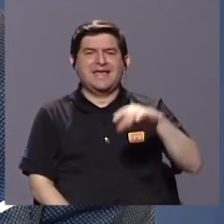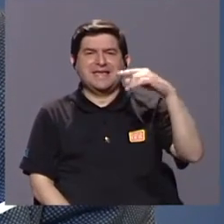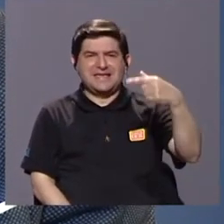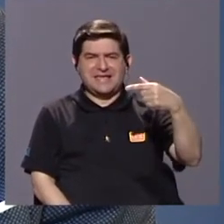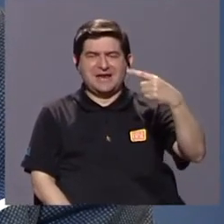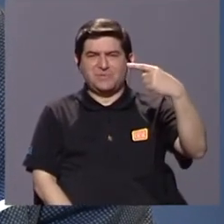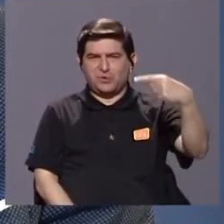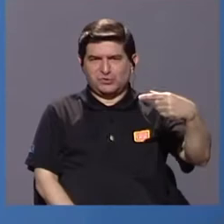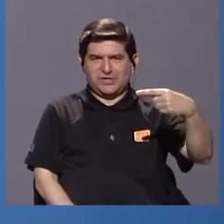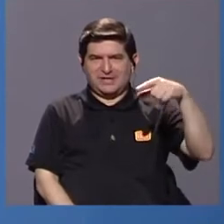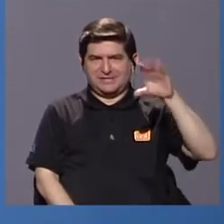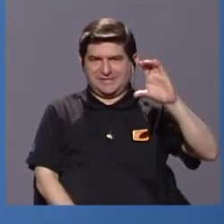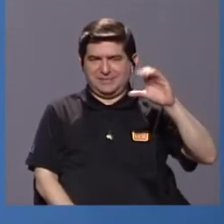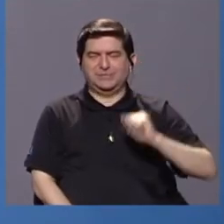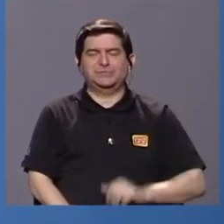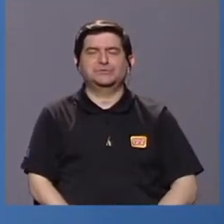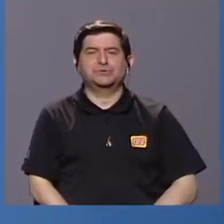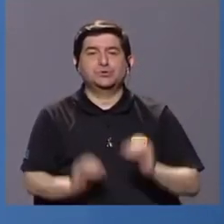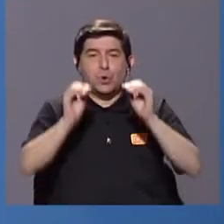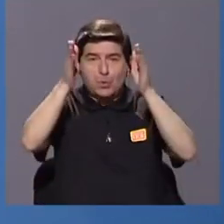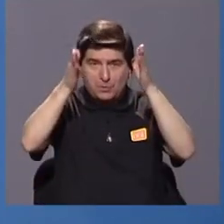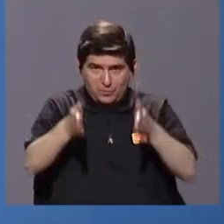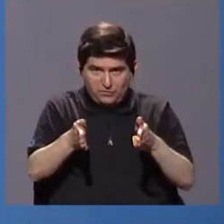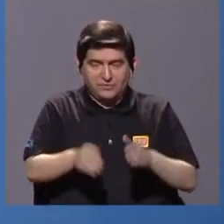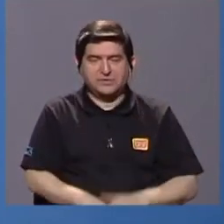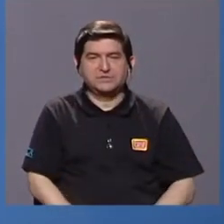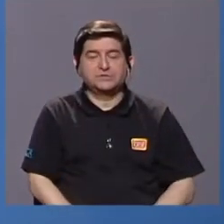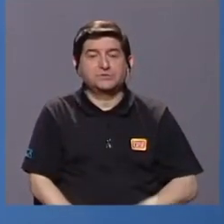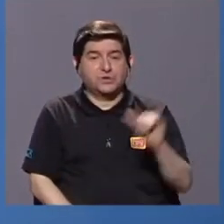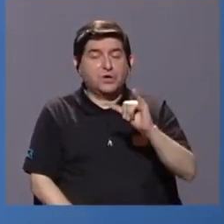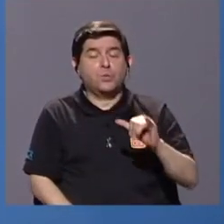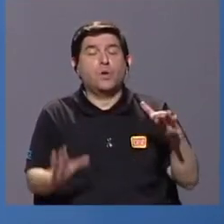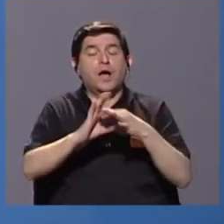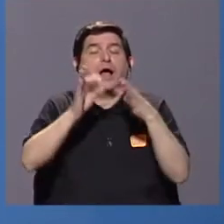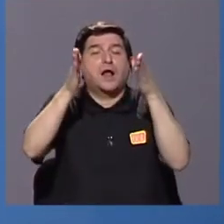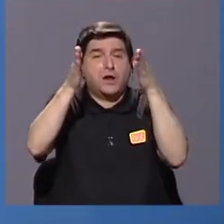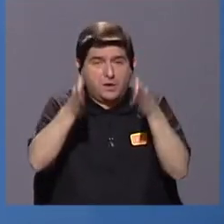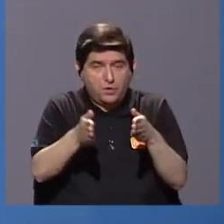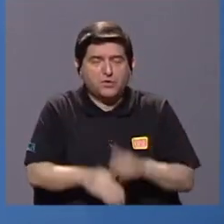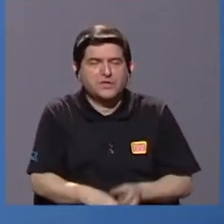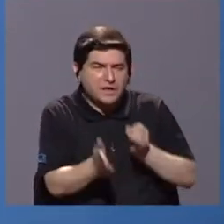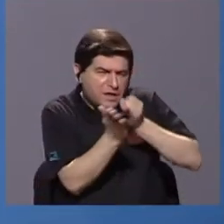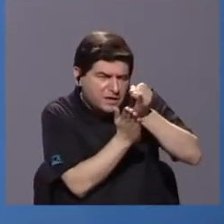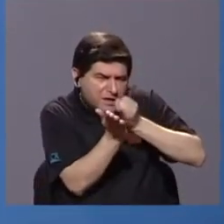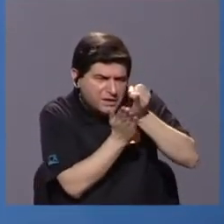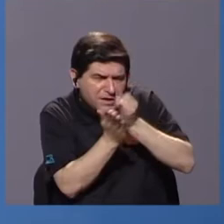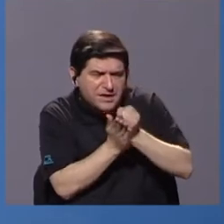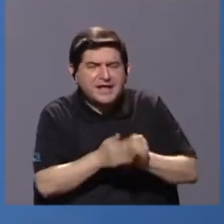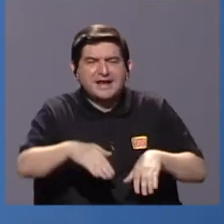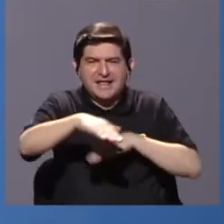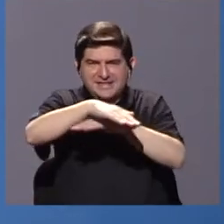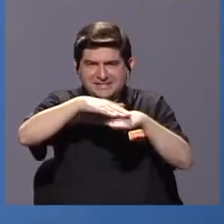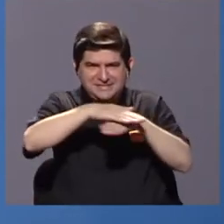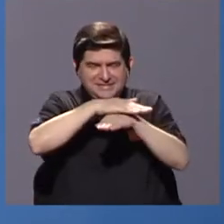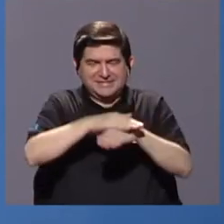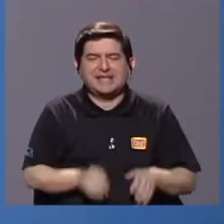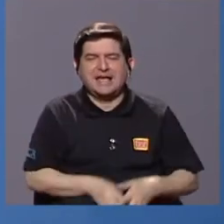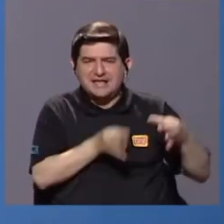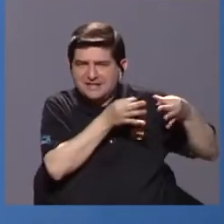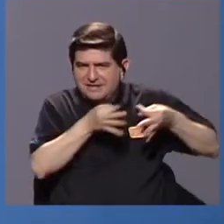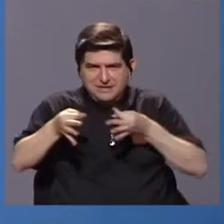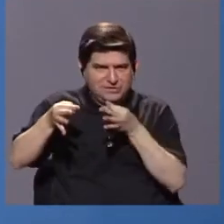González Campos, profesor, también coordinador de investigación de la sede del